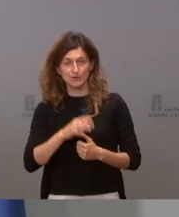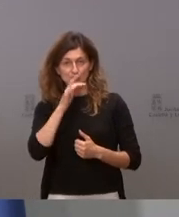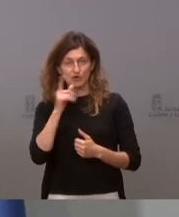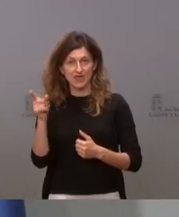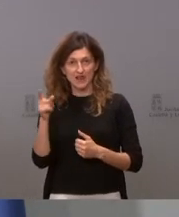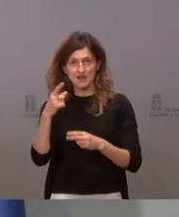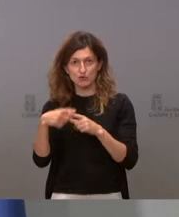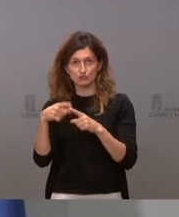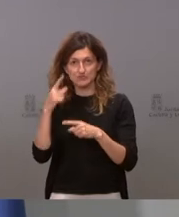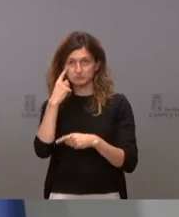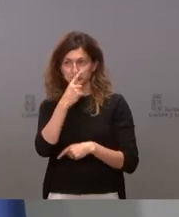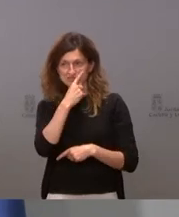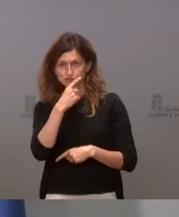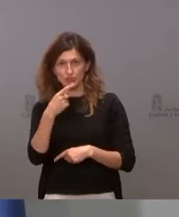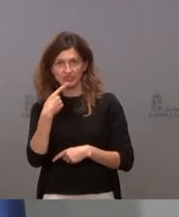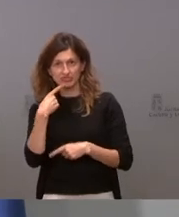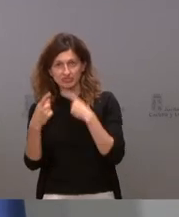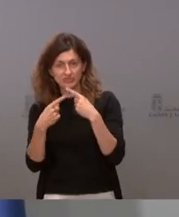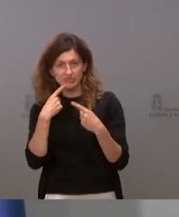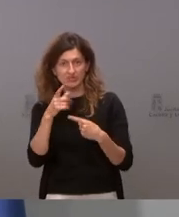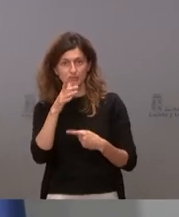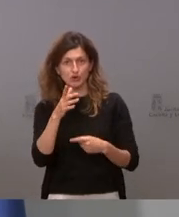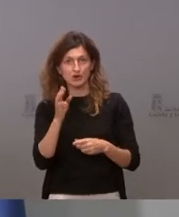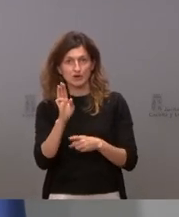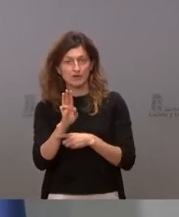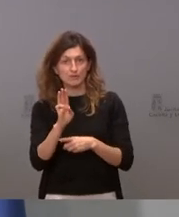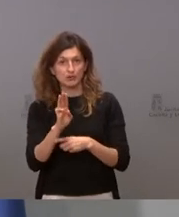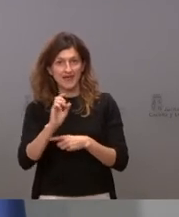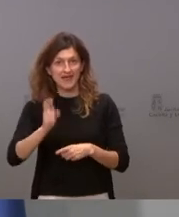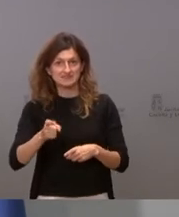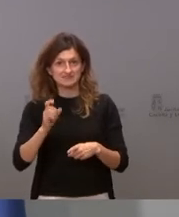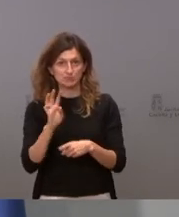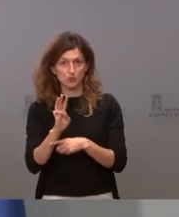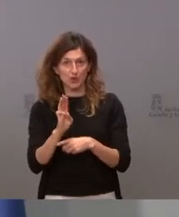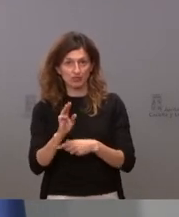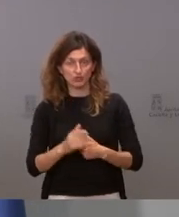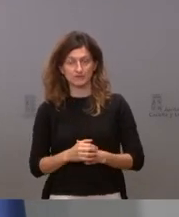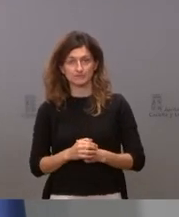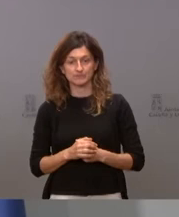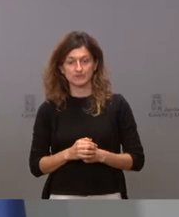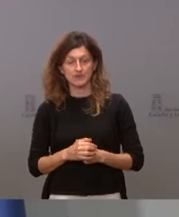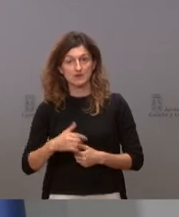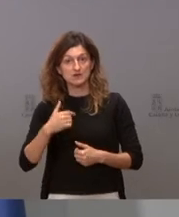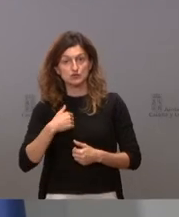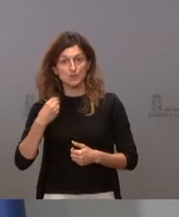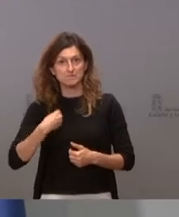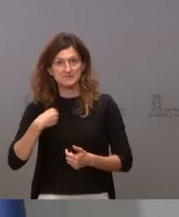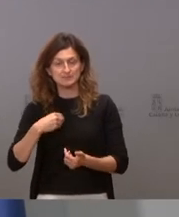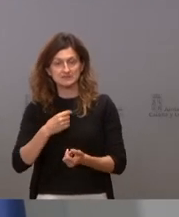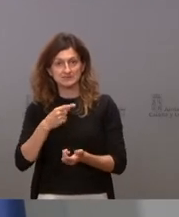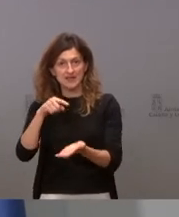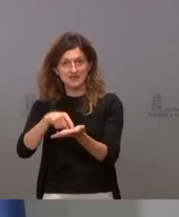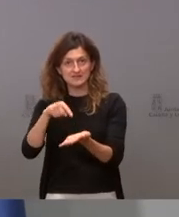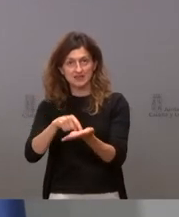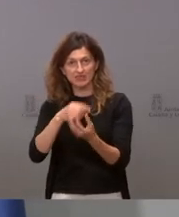que les hemos visto y oído decir sobre nuestra ex procuradora. Así que yo voy a trasladar las mismas exigencias